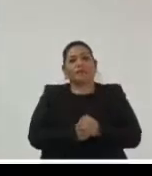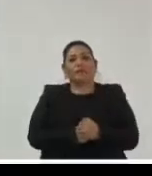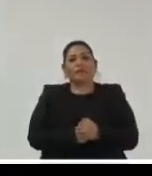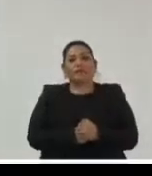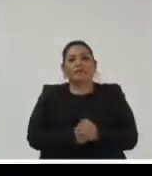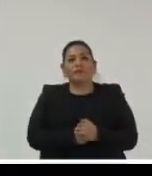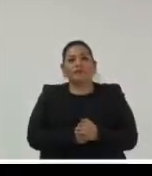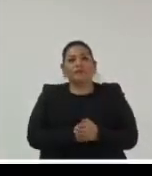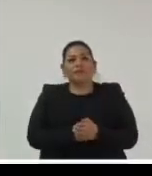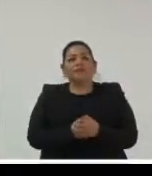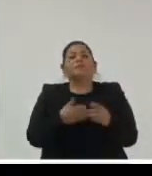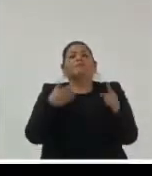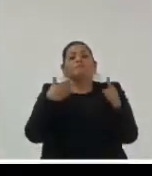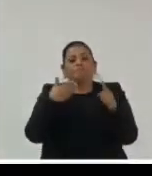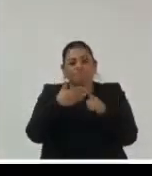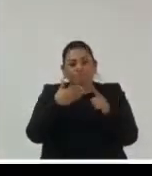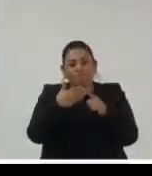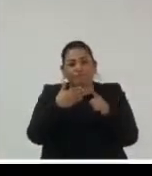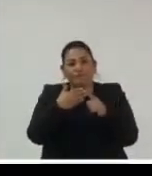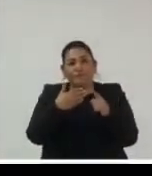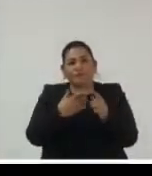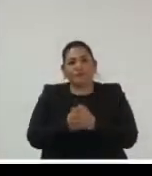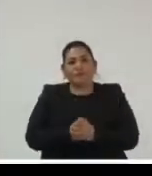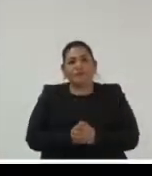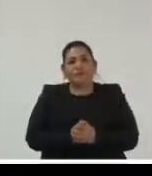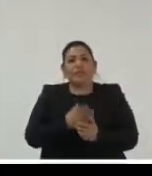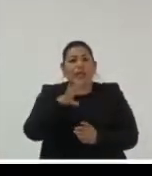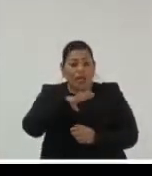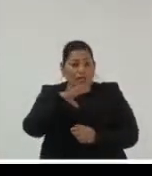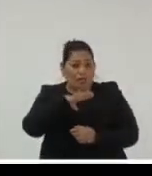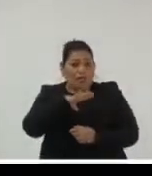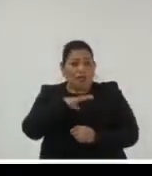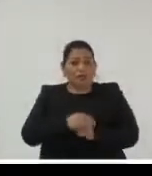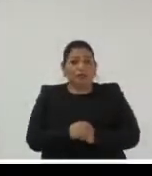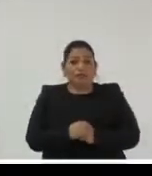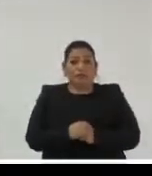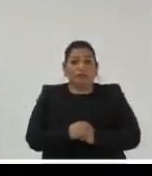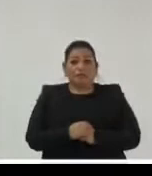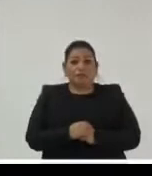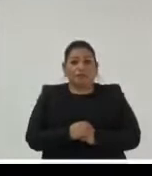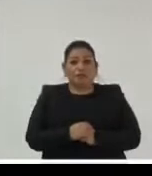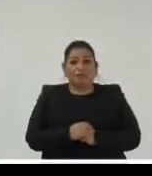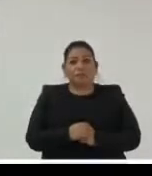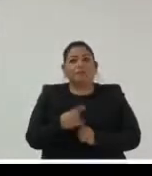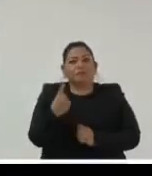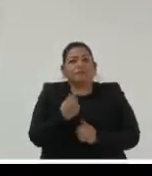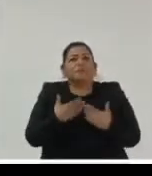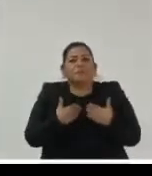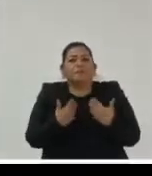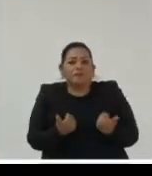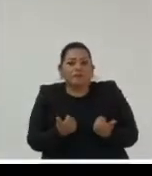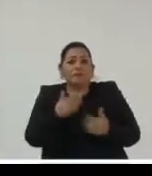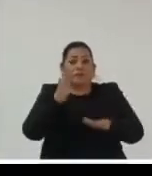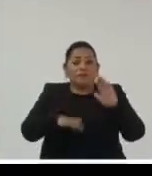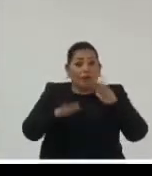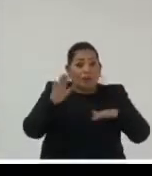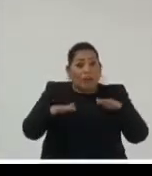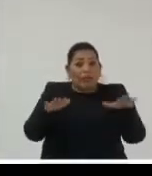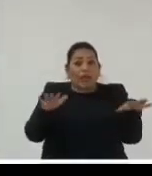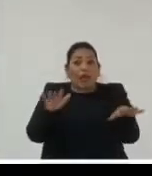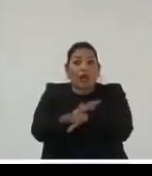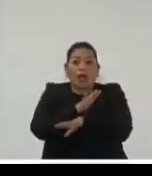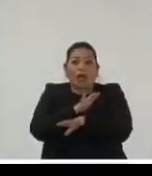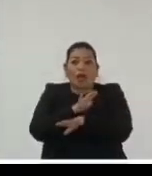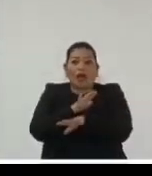pues definitivamente tenemos que tenemos que entender que a veces el cambio no